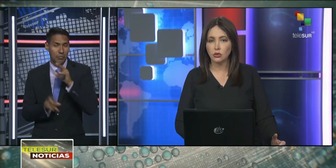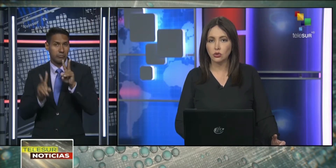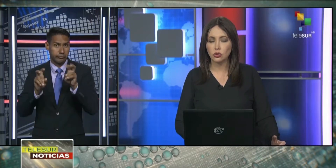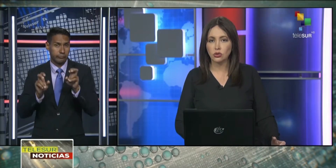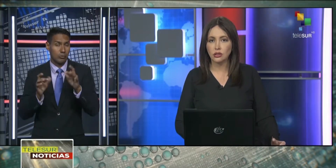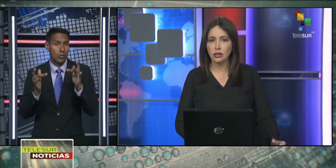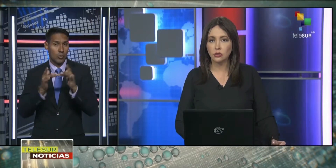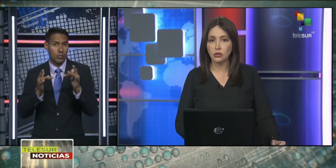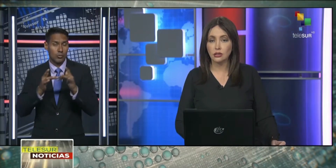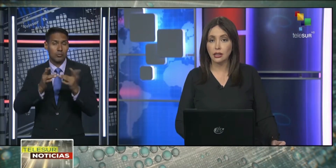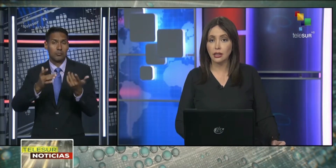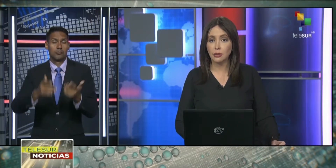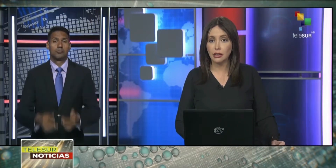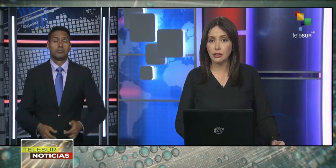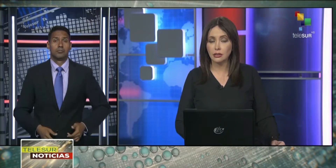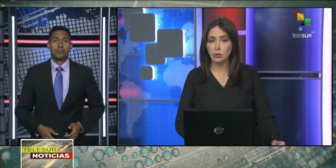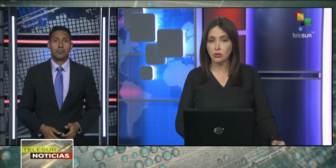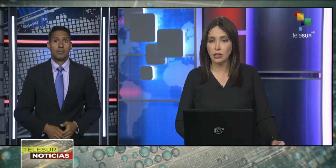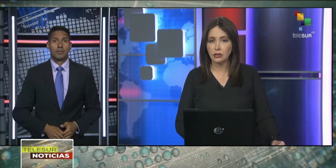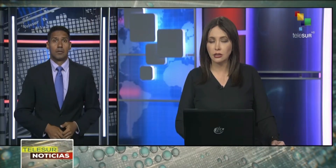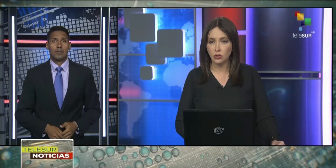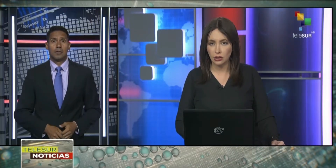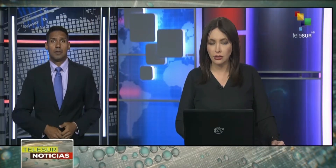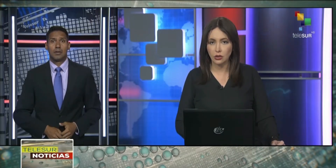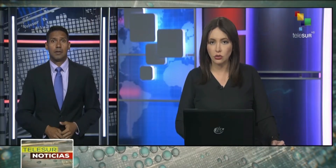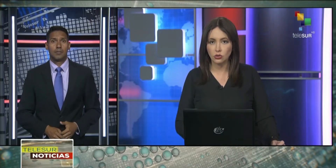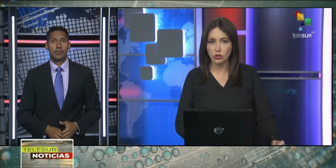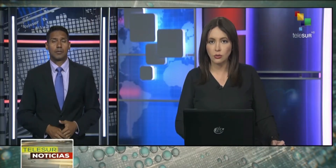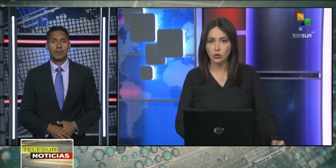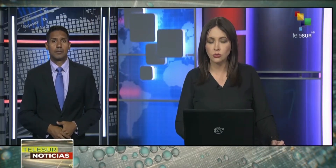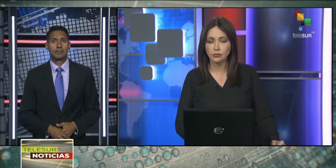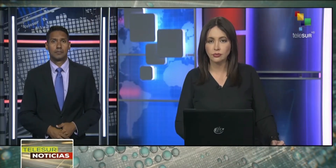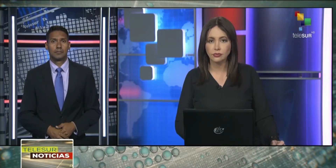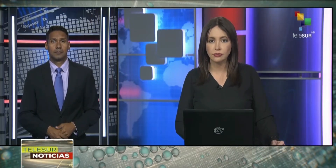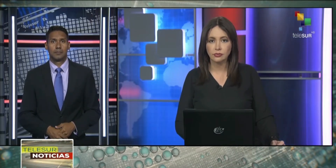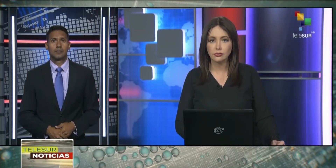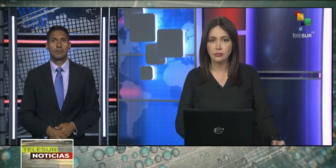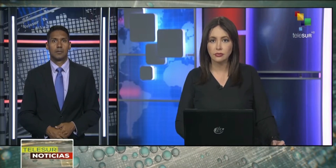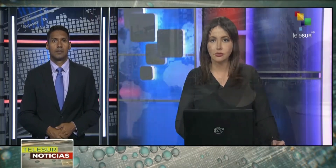conecta con nosotros en directo desde la capital, desde Buenos Aires. Hola Santiago, te escuchamos.